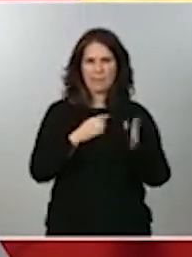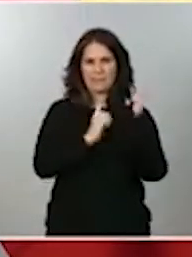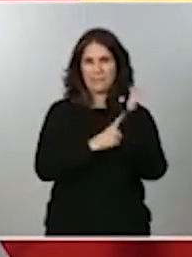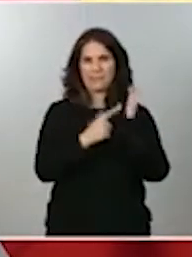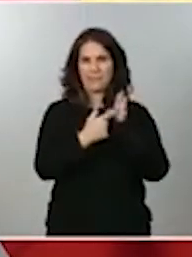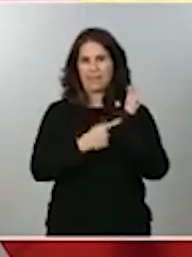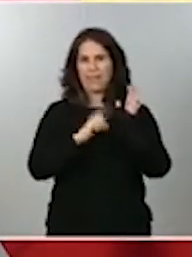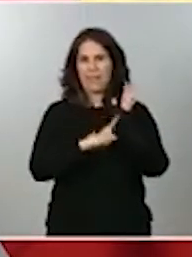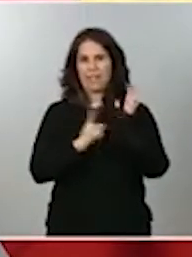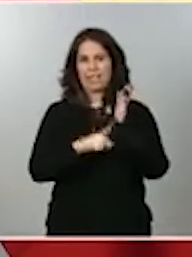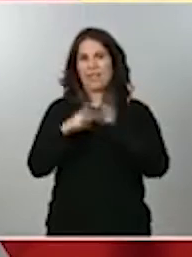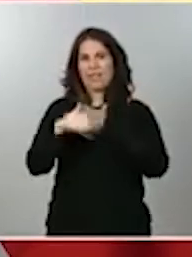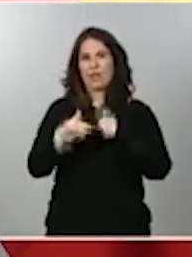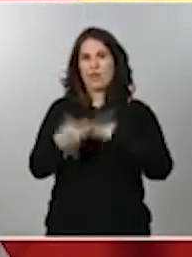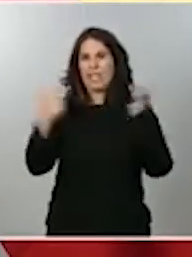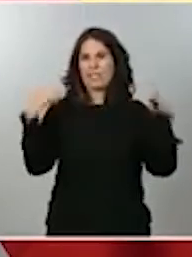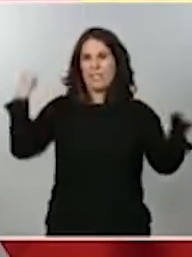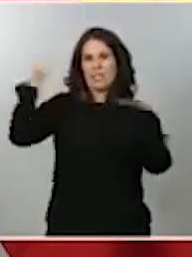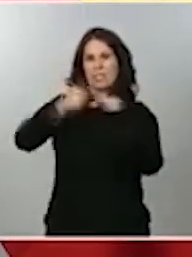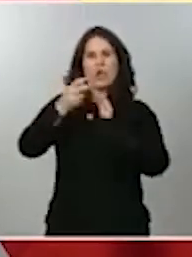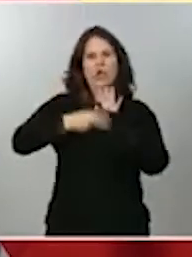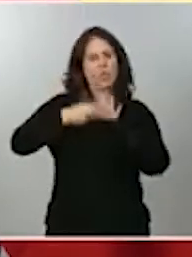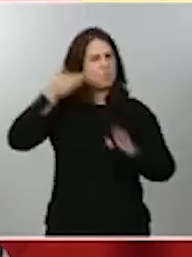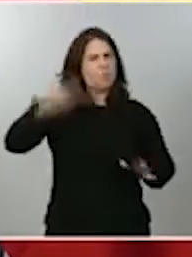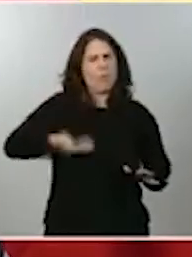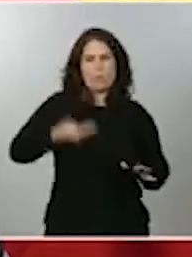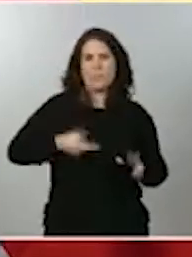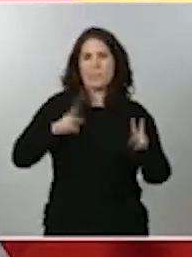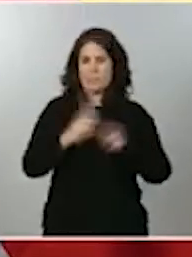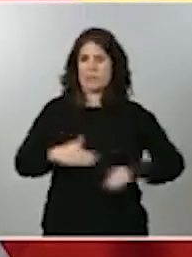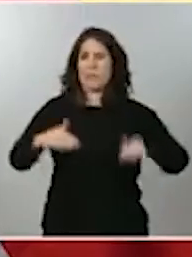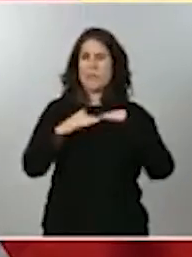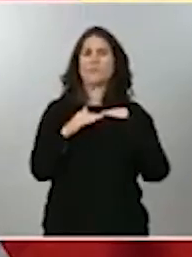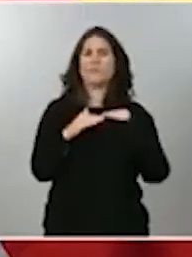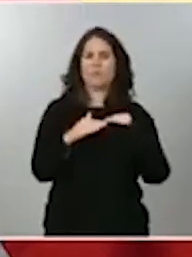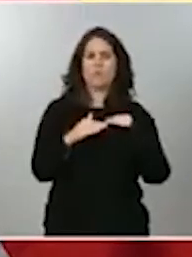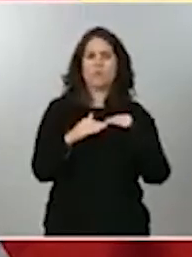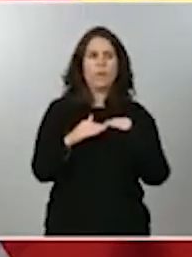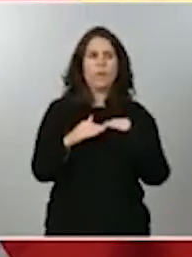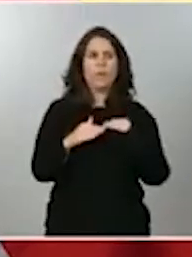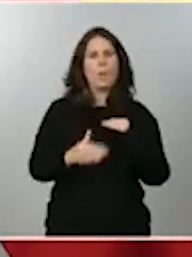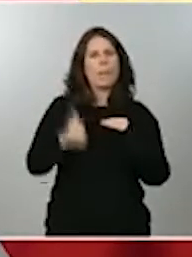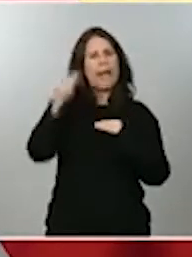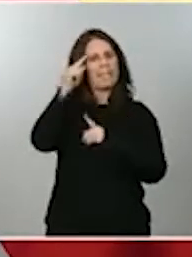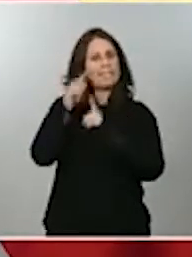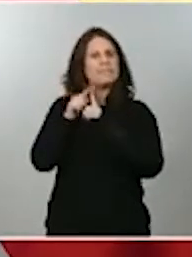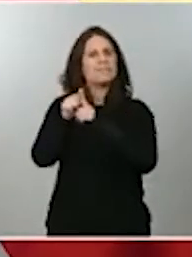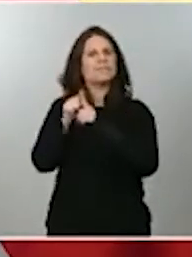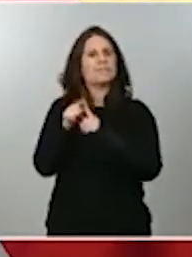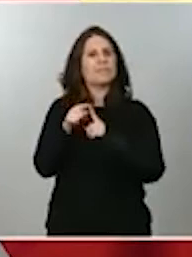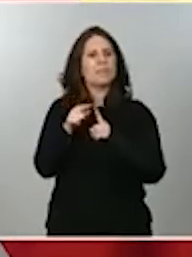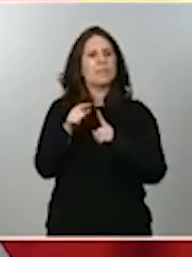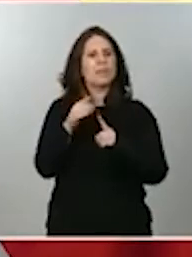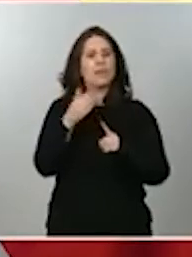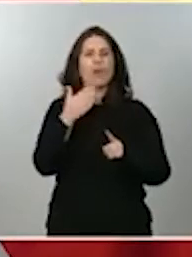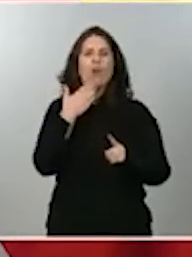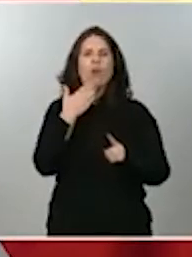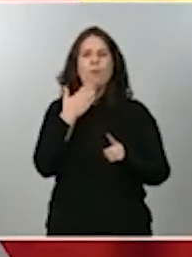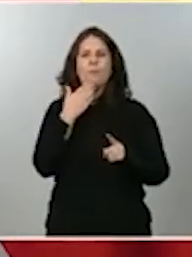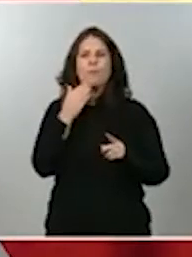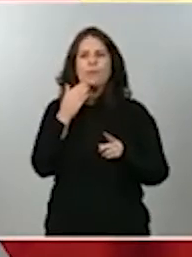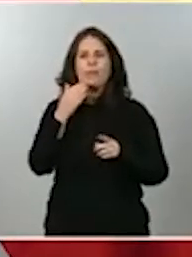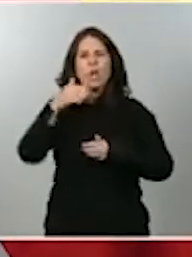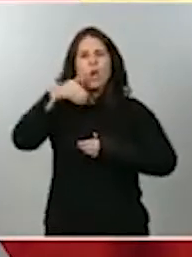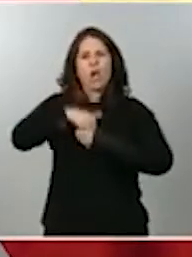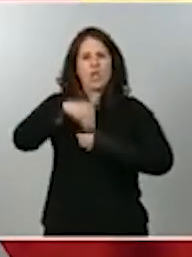normas muy relevantes en términos de igualdad, pero que abundaban en el aspecto declarativo de las mismas. Ahora mismo lo que hacemos